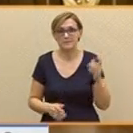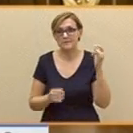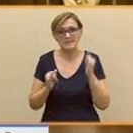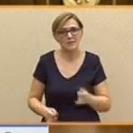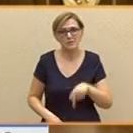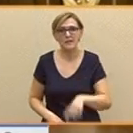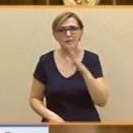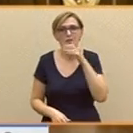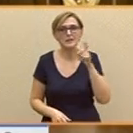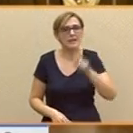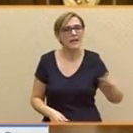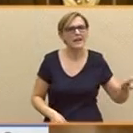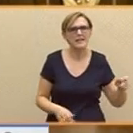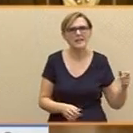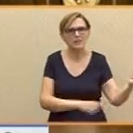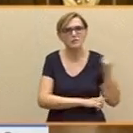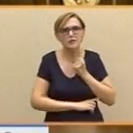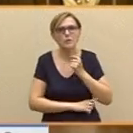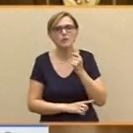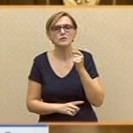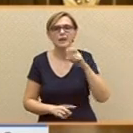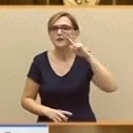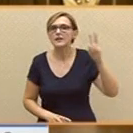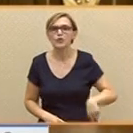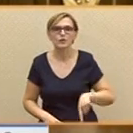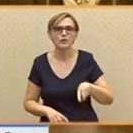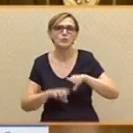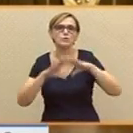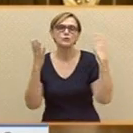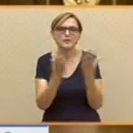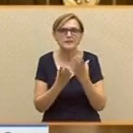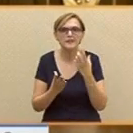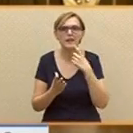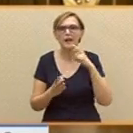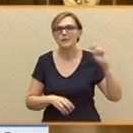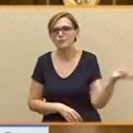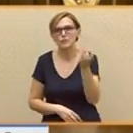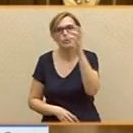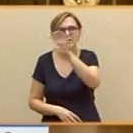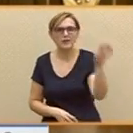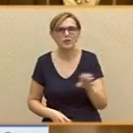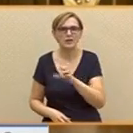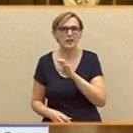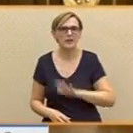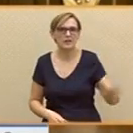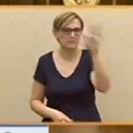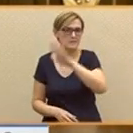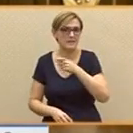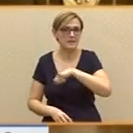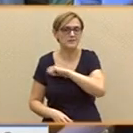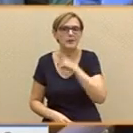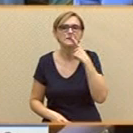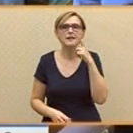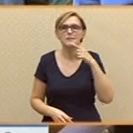espacio político más amplio que reconoce la diversidad y la plurinacionalidad de nuestra patria y que tarde o temprano gobernará. Me enorgullece haber